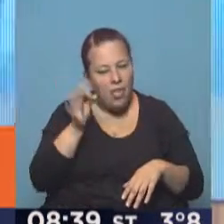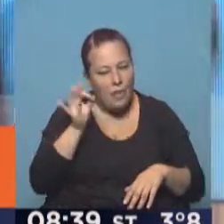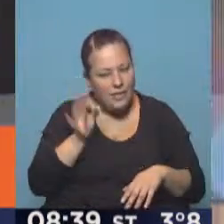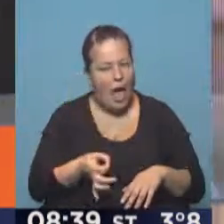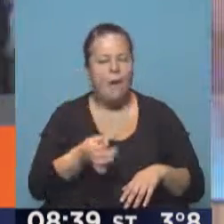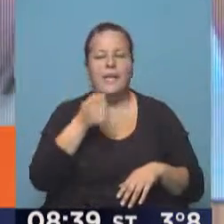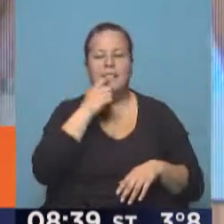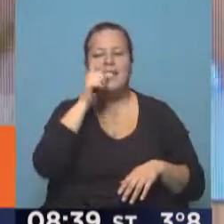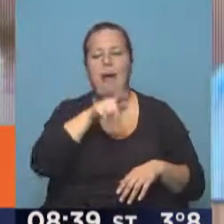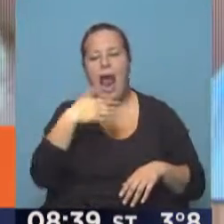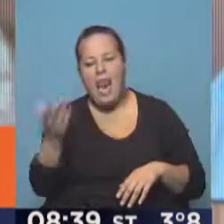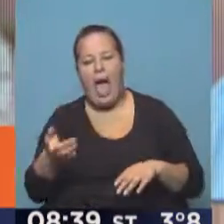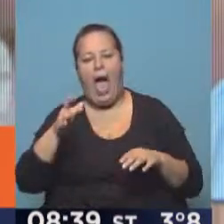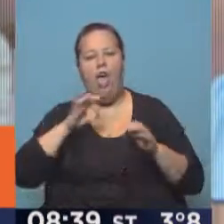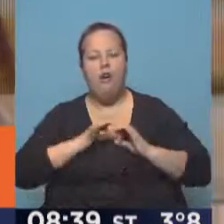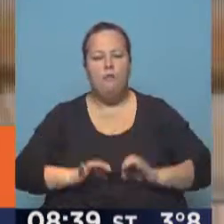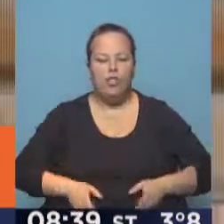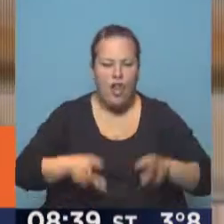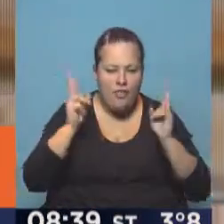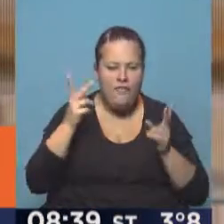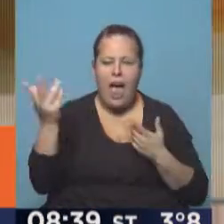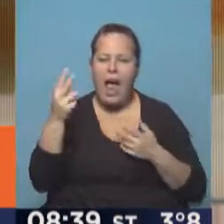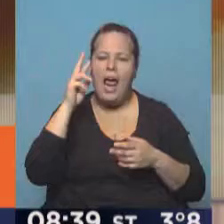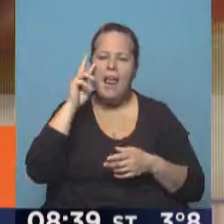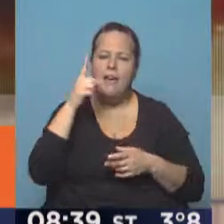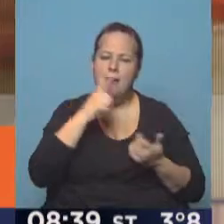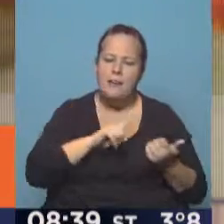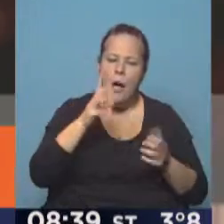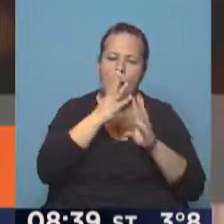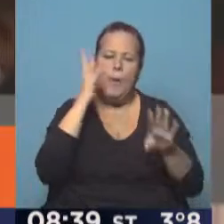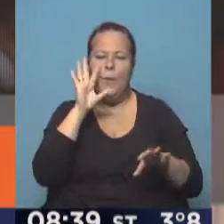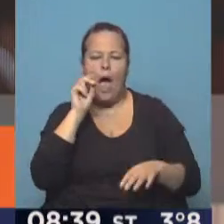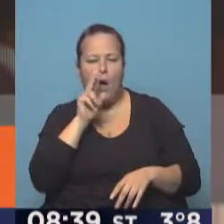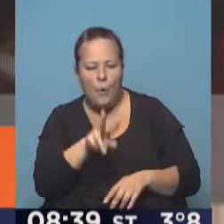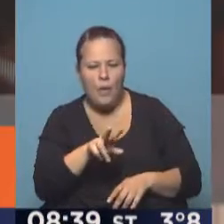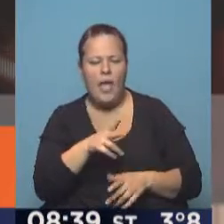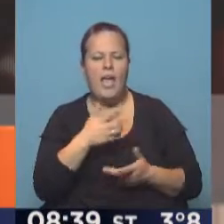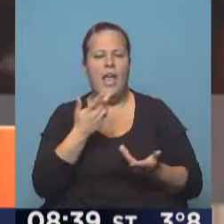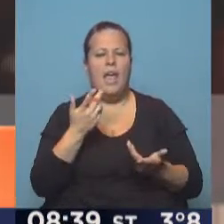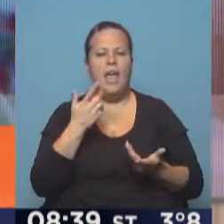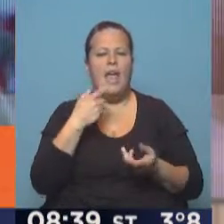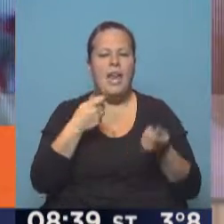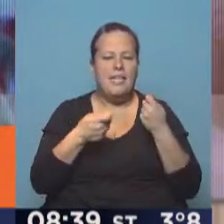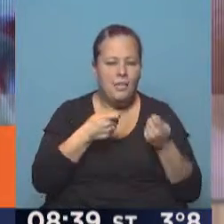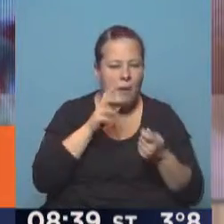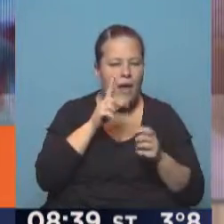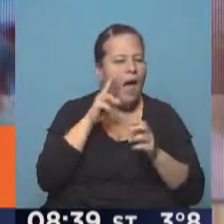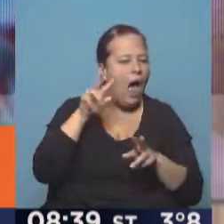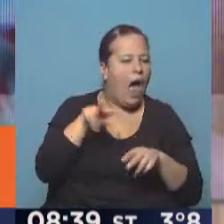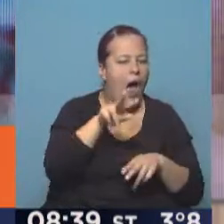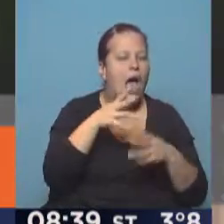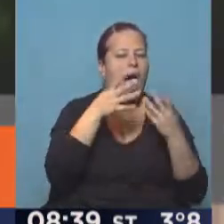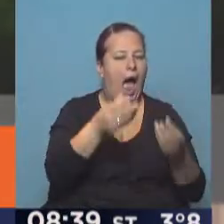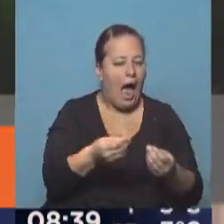si un vecino, el encargado del edificio, alguien no está viniendo a la cola del banco, alguien no está viniendo al mercado, seguirlo y